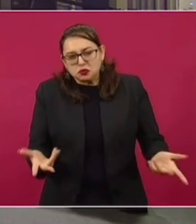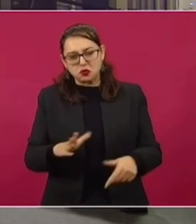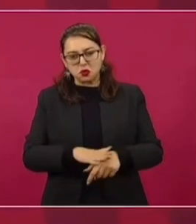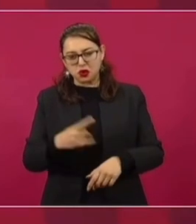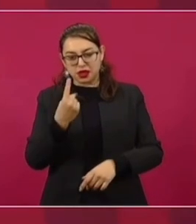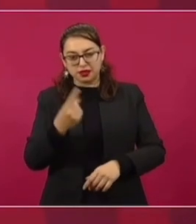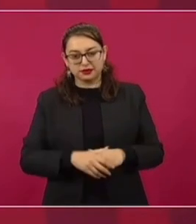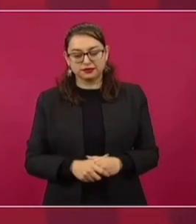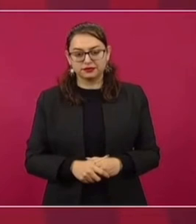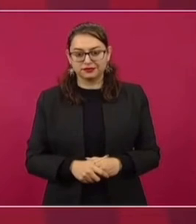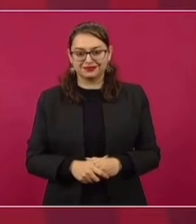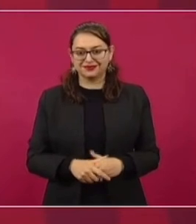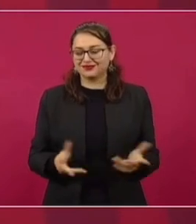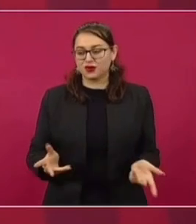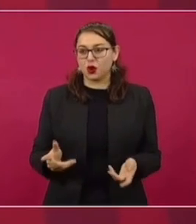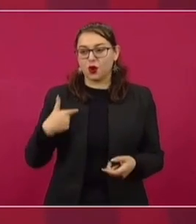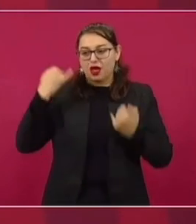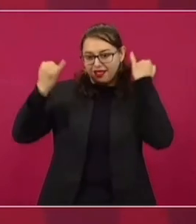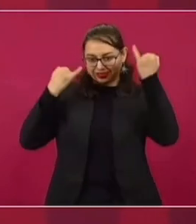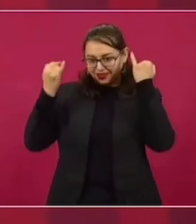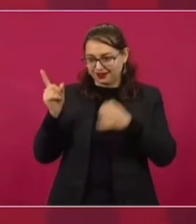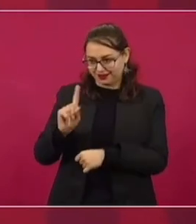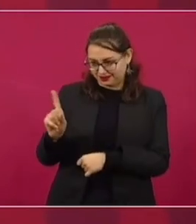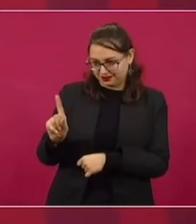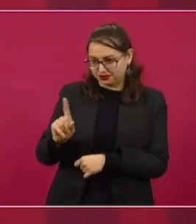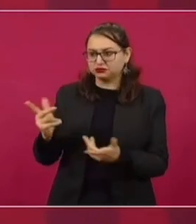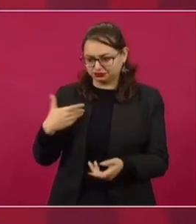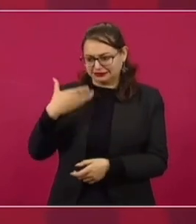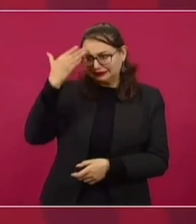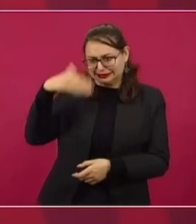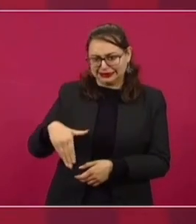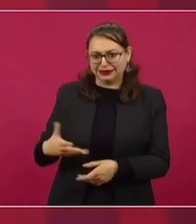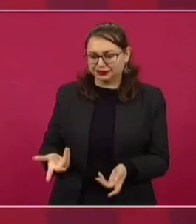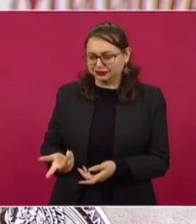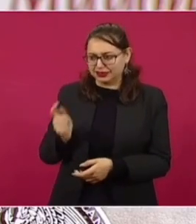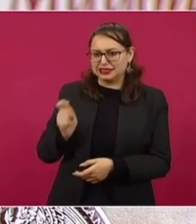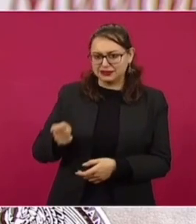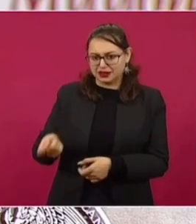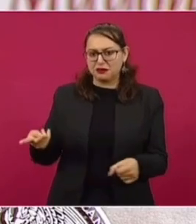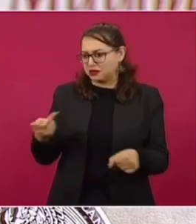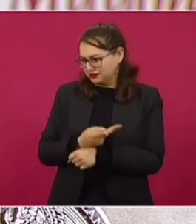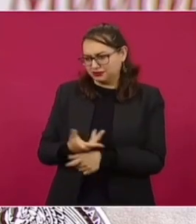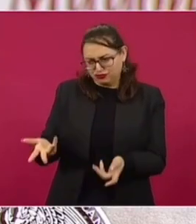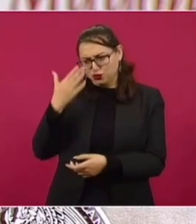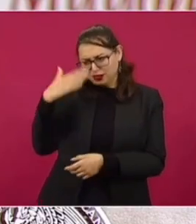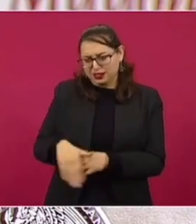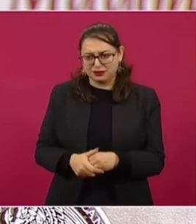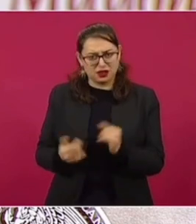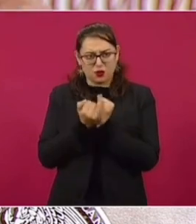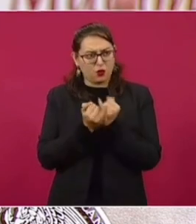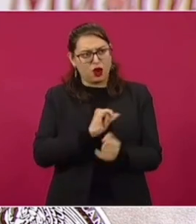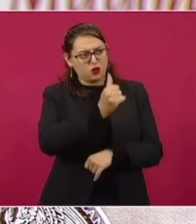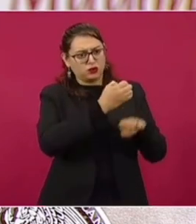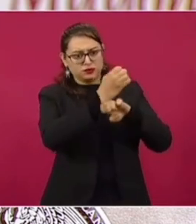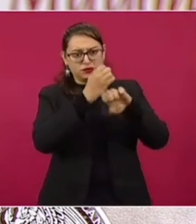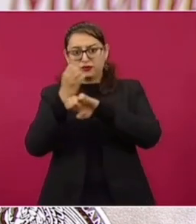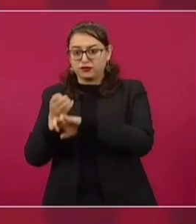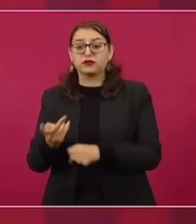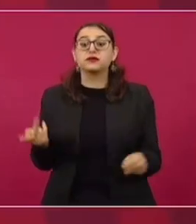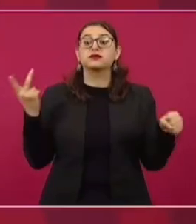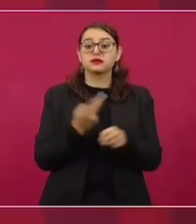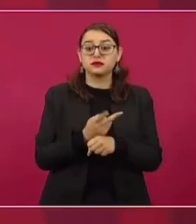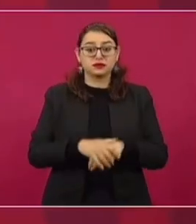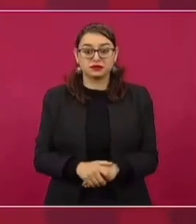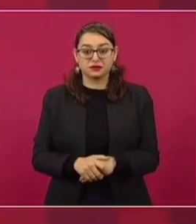que hay no una idea, hay un diagnóstico puntual de qué es lo que está sucediendo en Veracruz y sucede como sucede en otras partes del país, que cuando se está